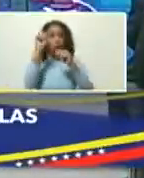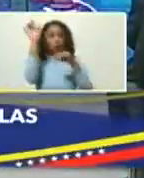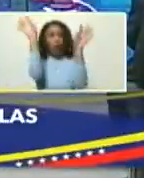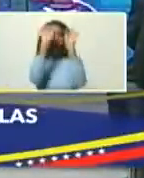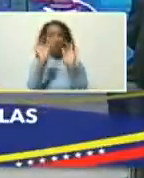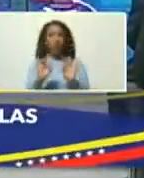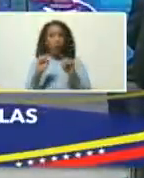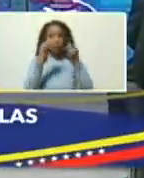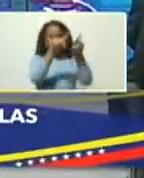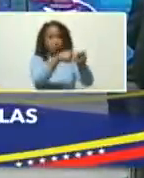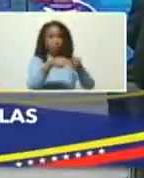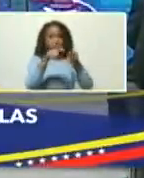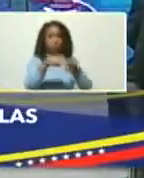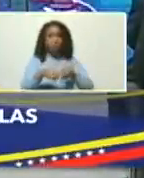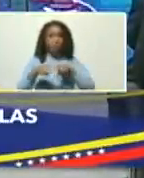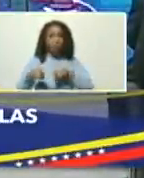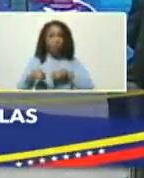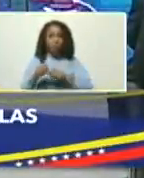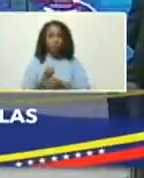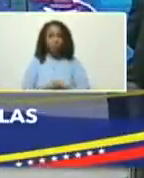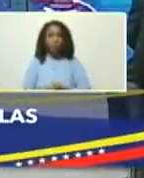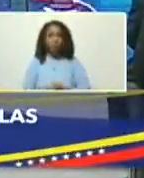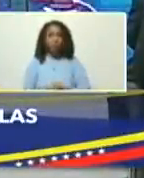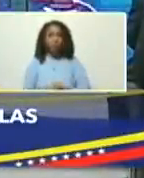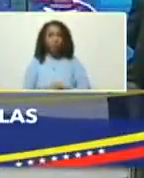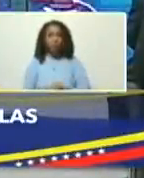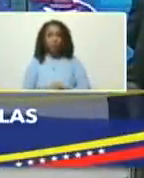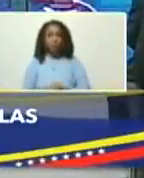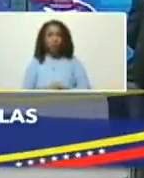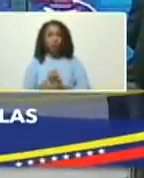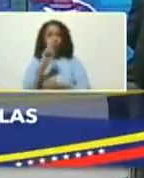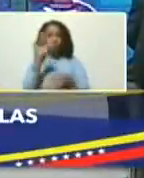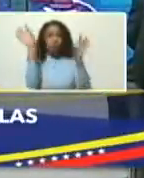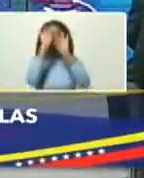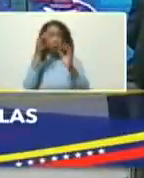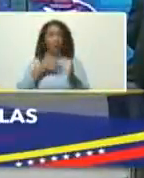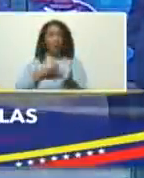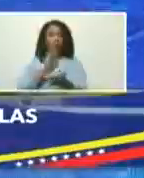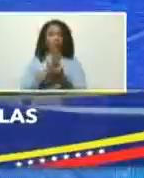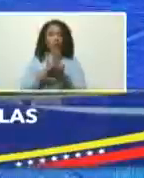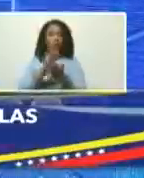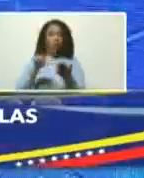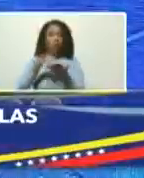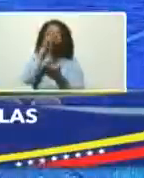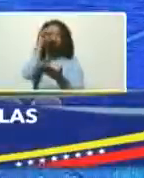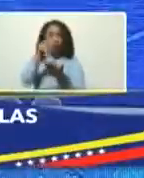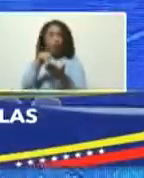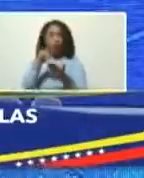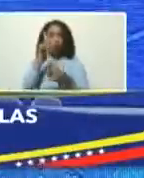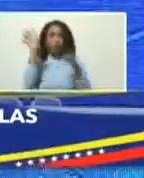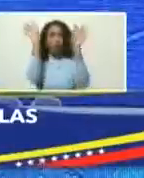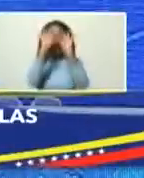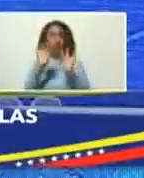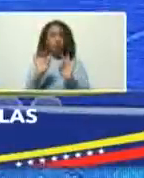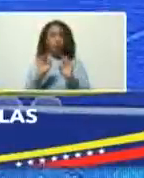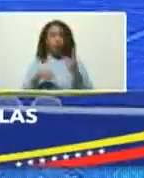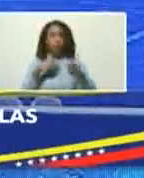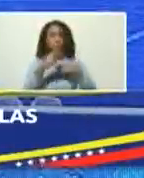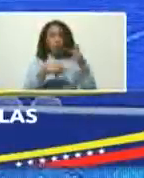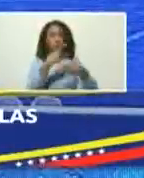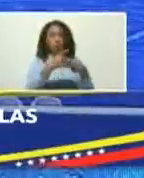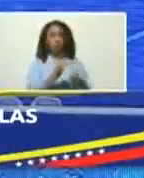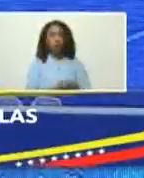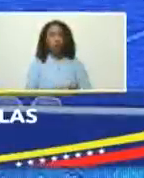agroecológico con un modelo de armonía nacional y además un modelo de producción